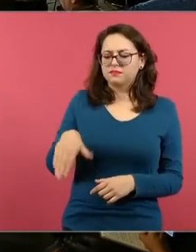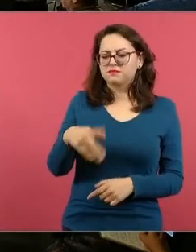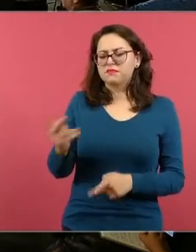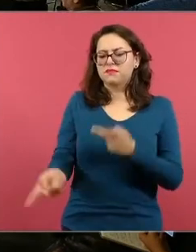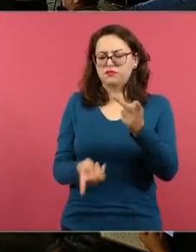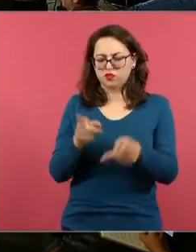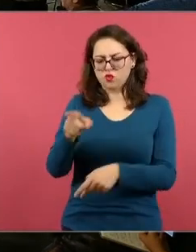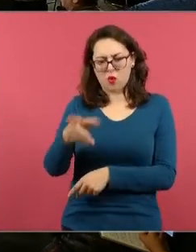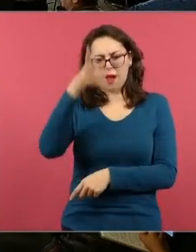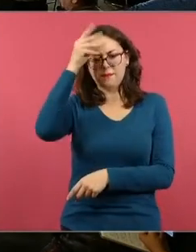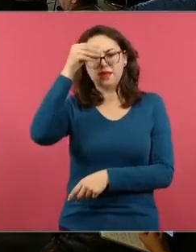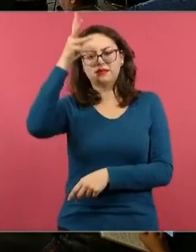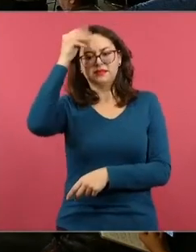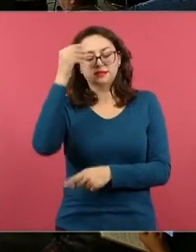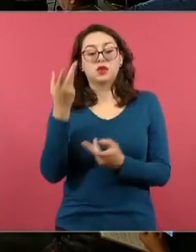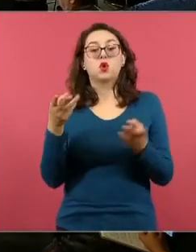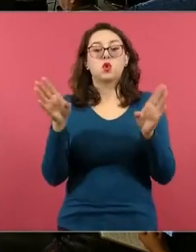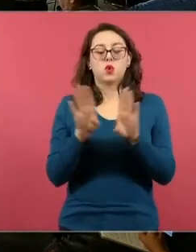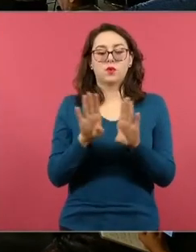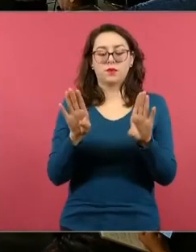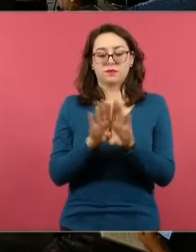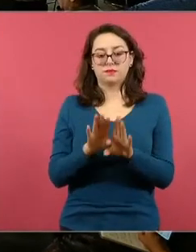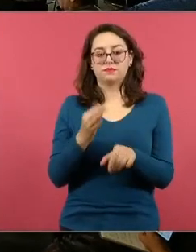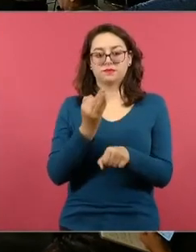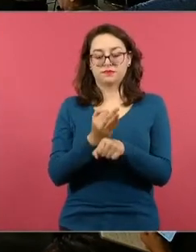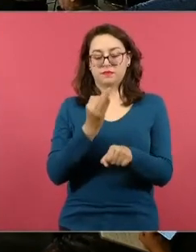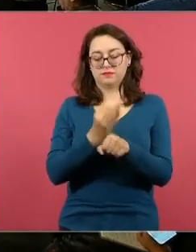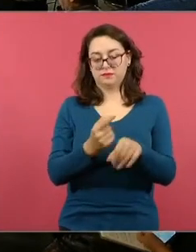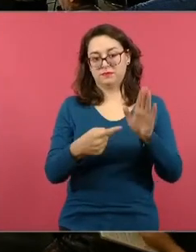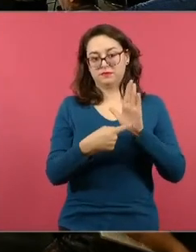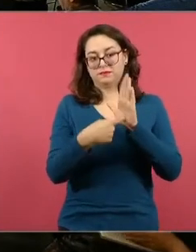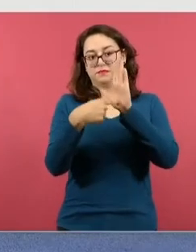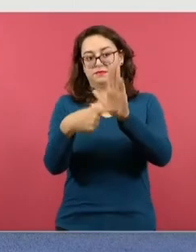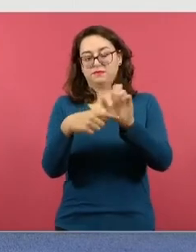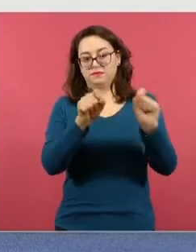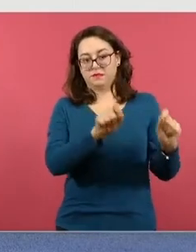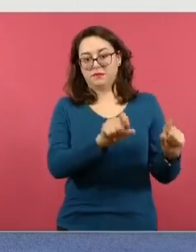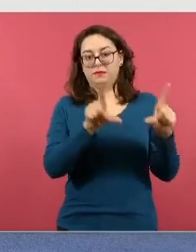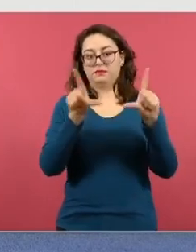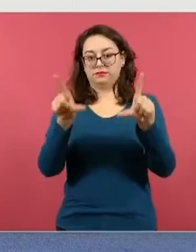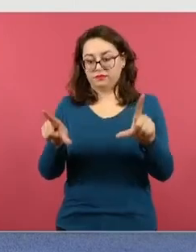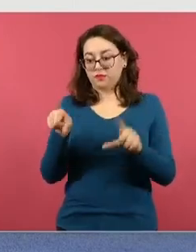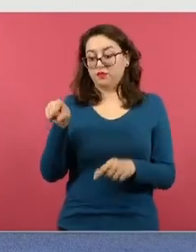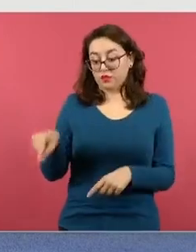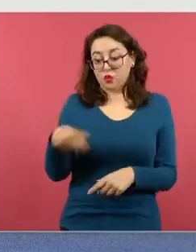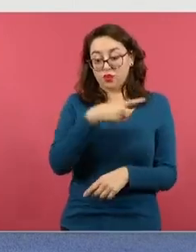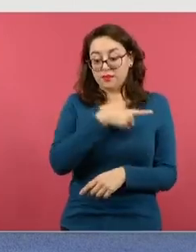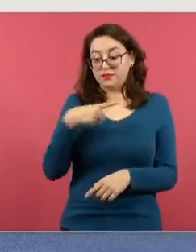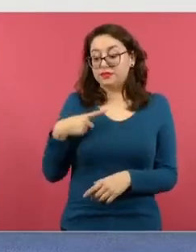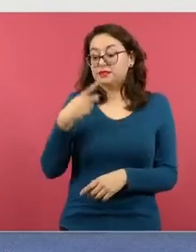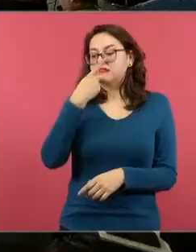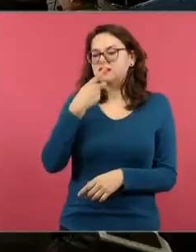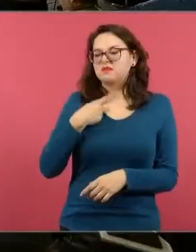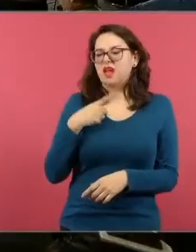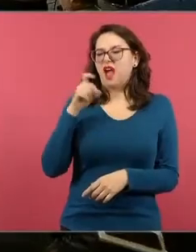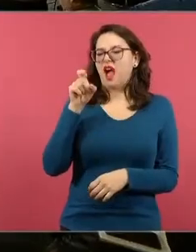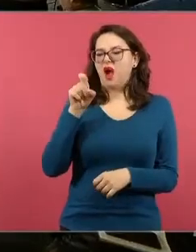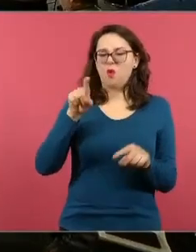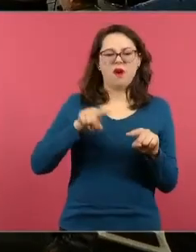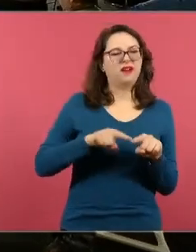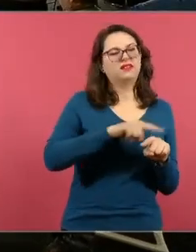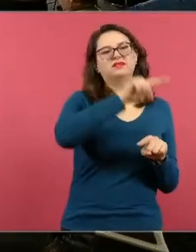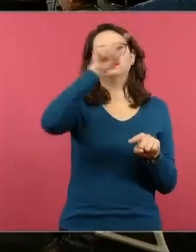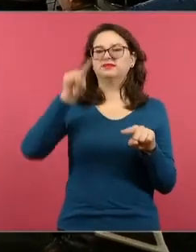Vamos a mostrar un esquema en donde nos tendrá que explicar el ciclo del agua. También va a completar